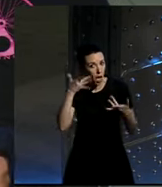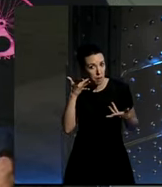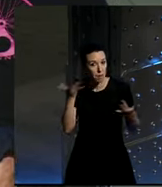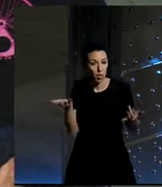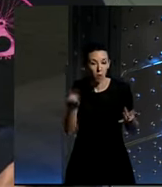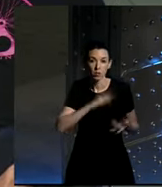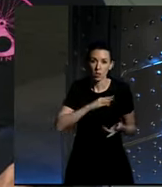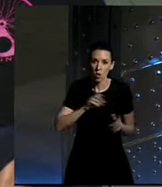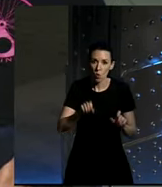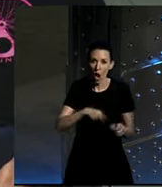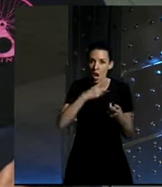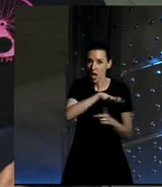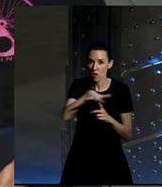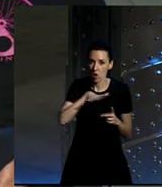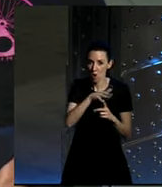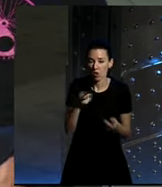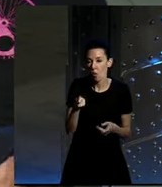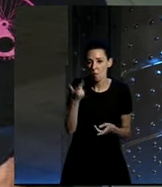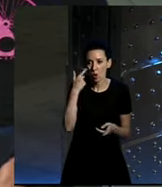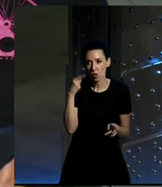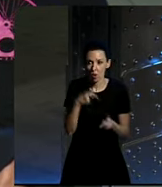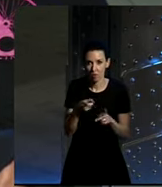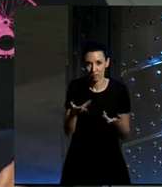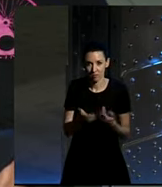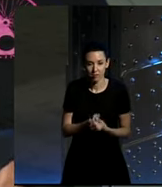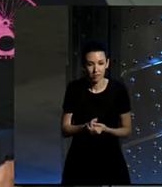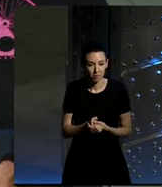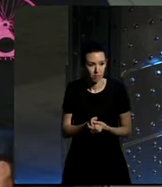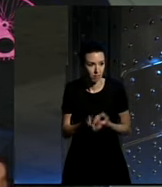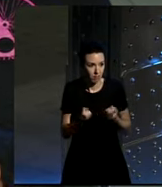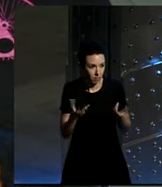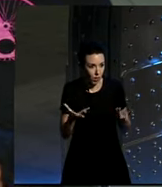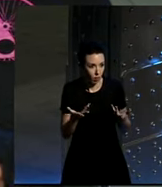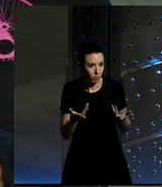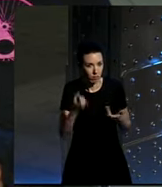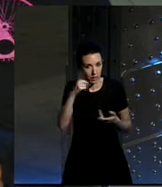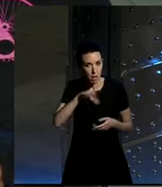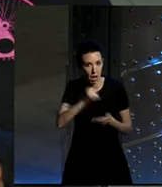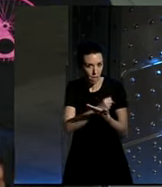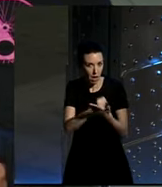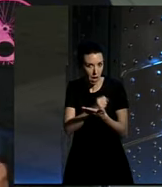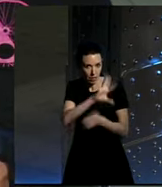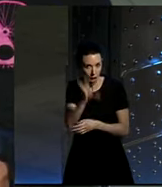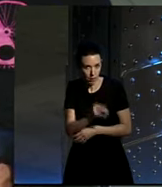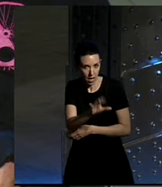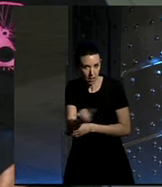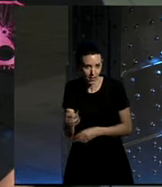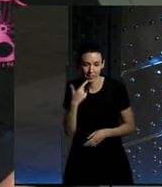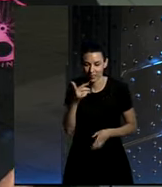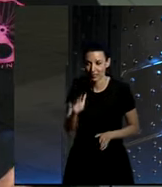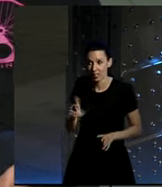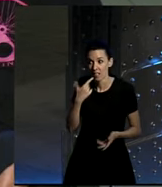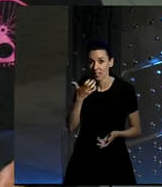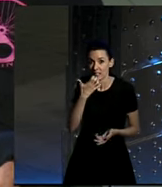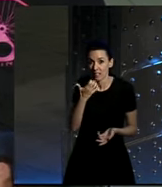bastante ecológico es un poco nuestro pero bueno sobre todo que también hay farmacias en África quiero decir que